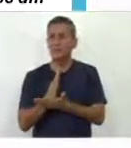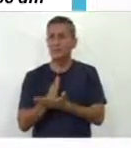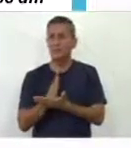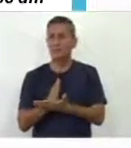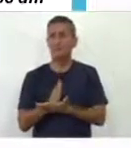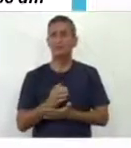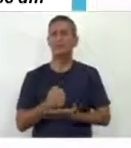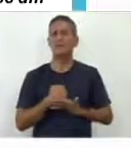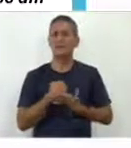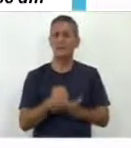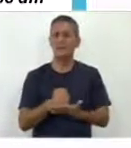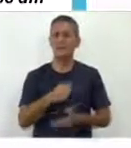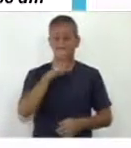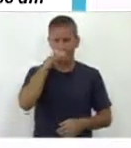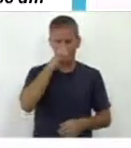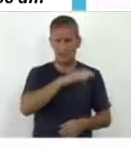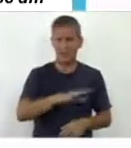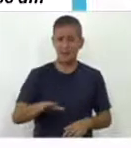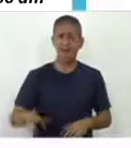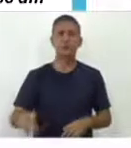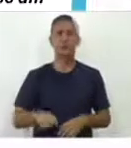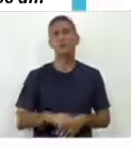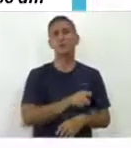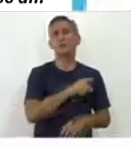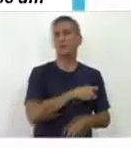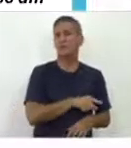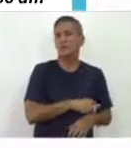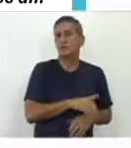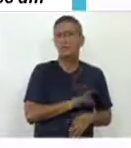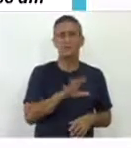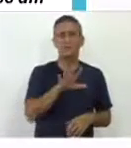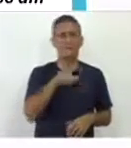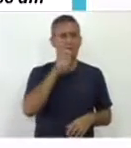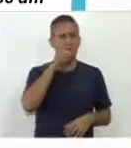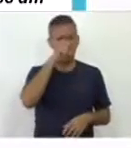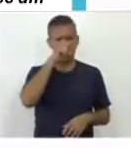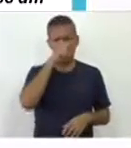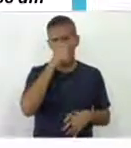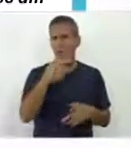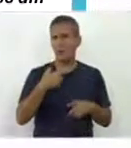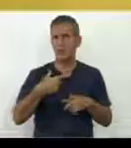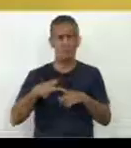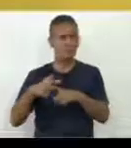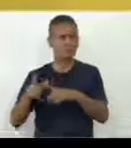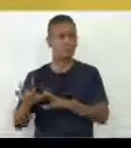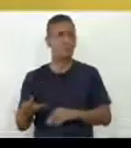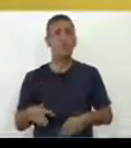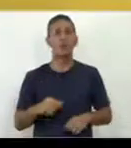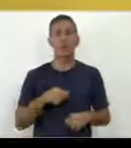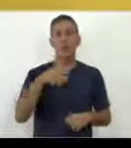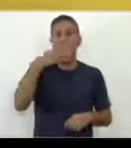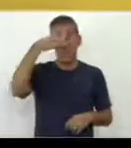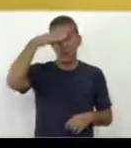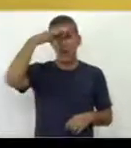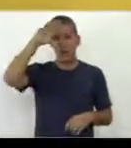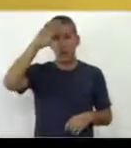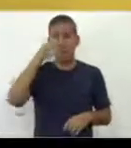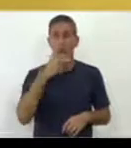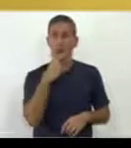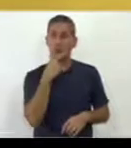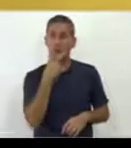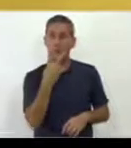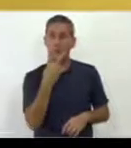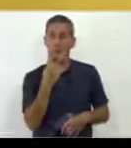estas edades. Pero en estos momentos también, Cuba Visión está haciendo un esfuerzo grande por preparar